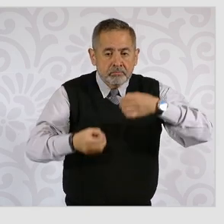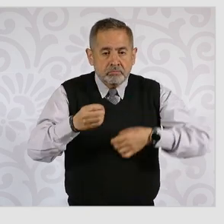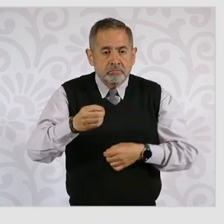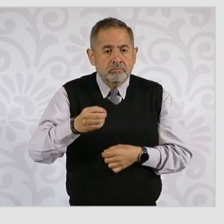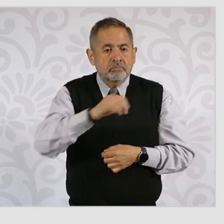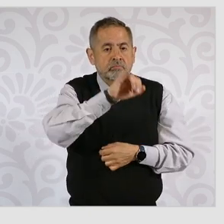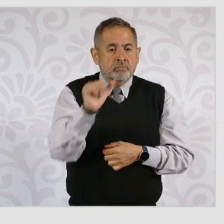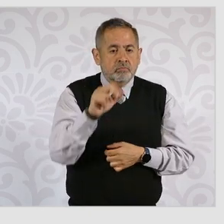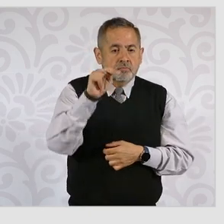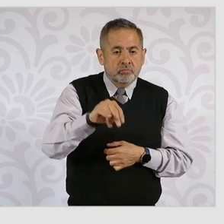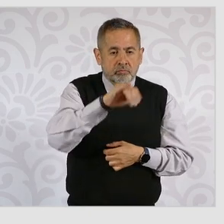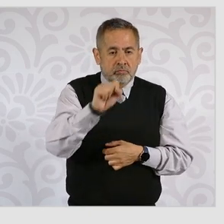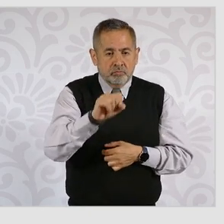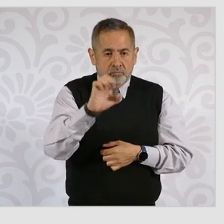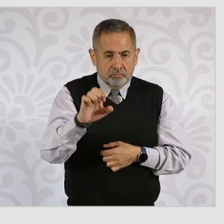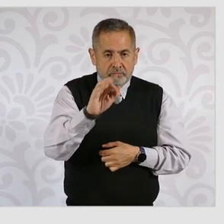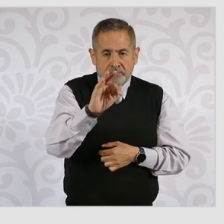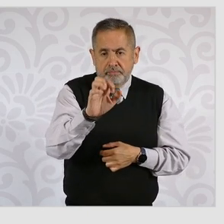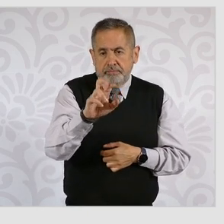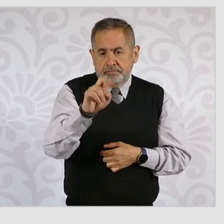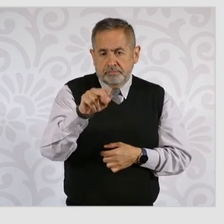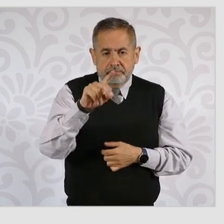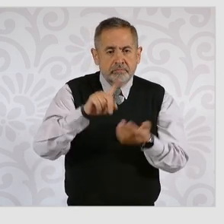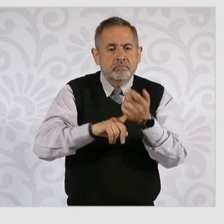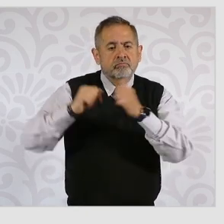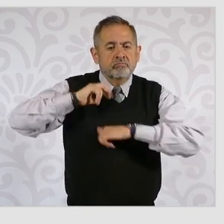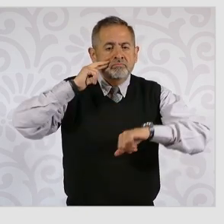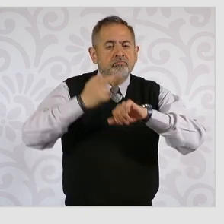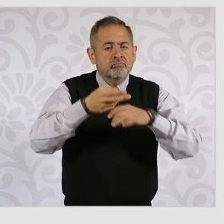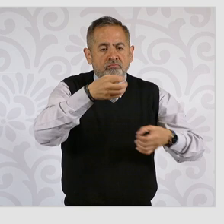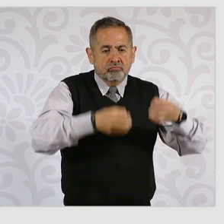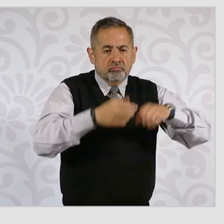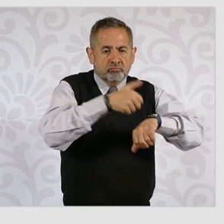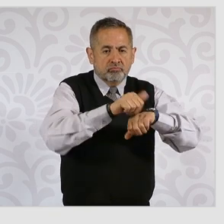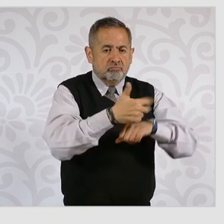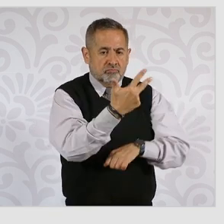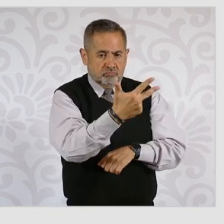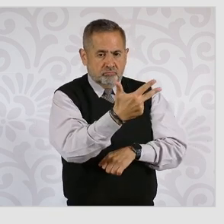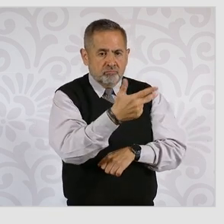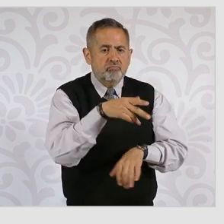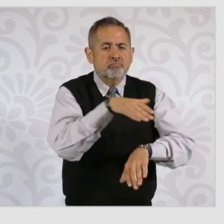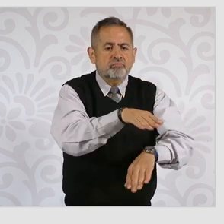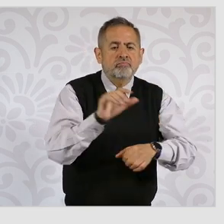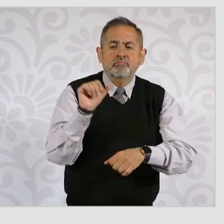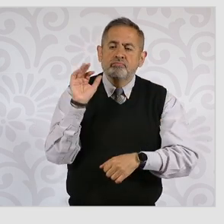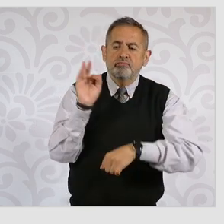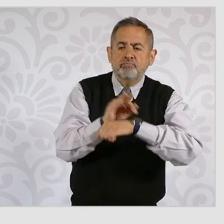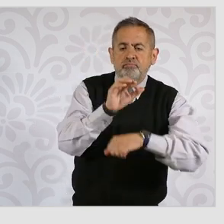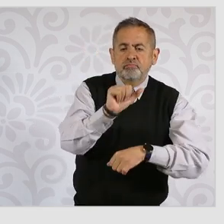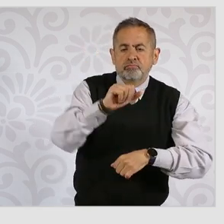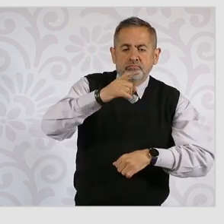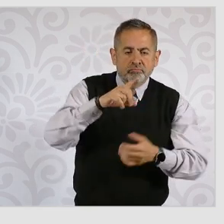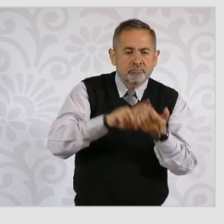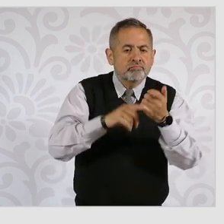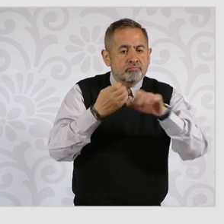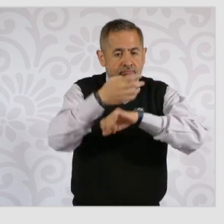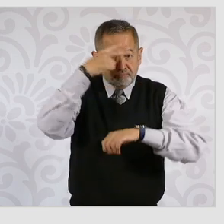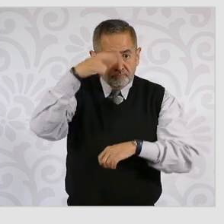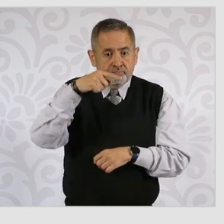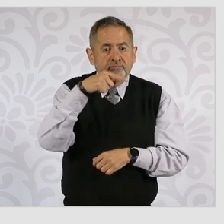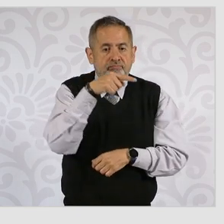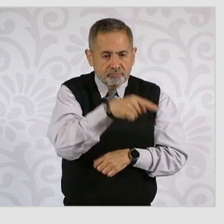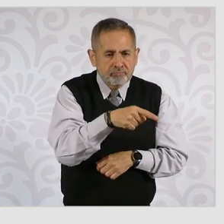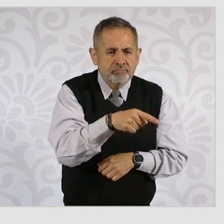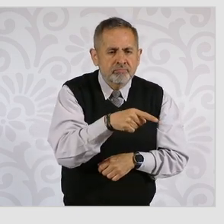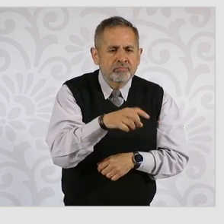José Fernando García Quirós, titular del juzgado octavo de distrito en materia de amparo y juicios federales en el Estado de México,